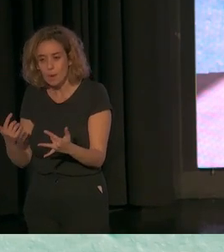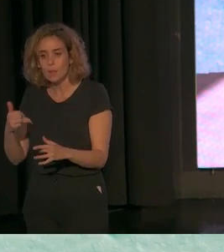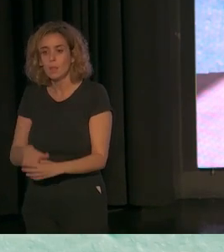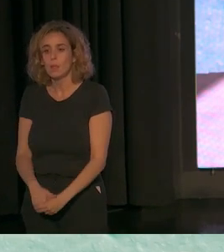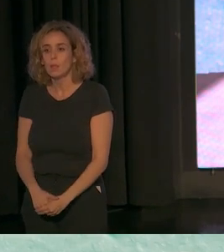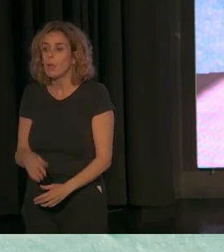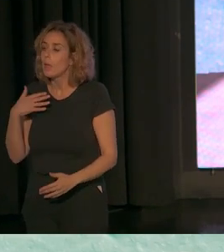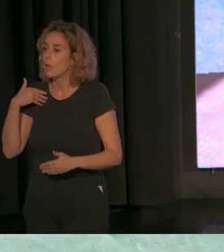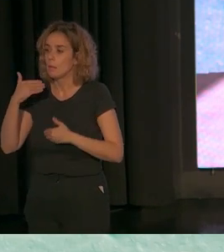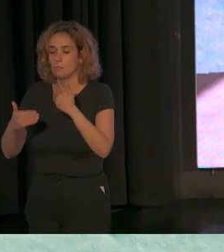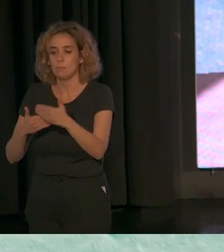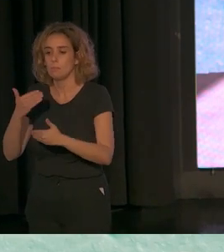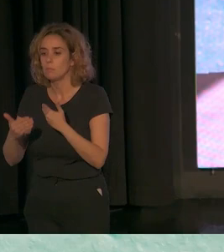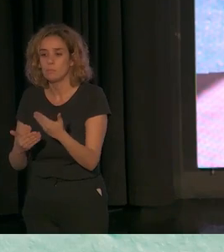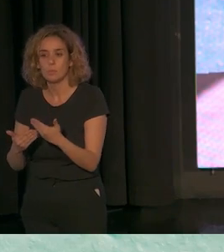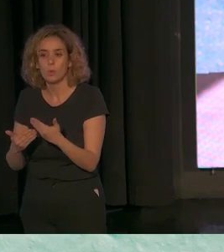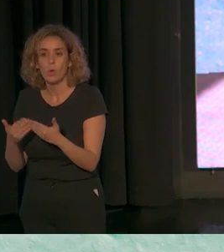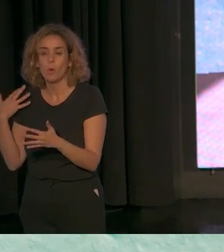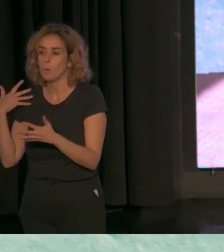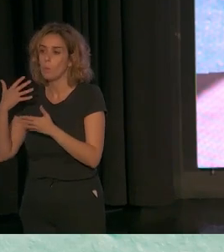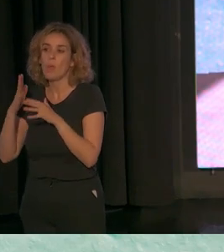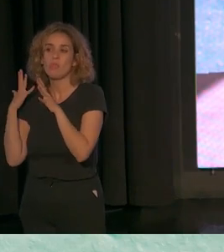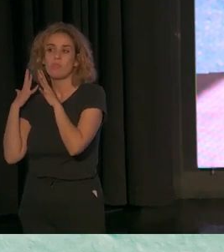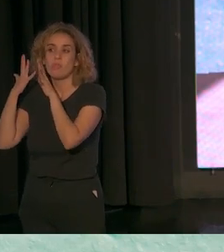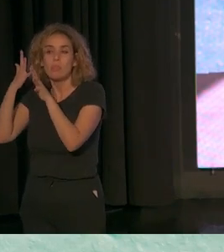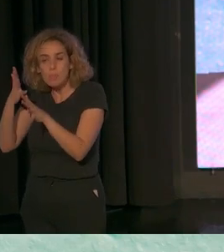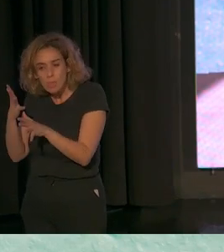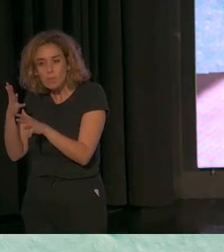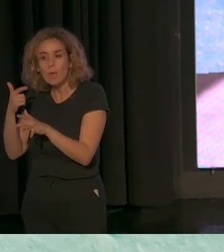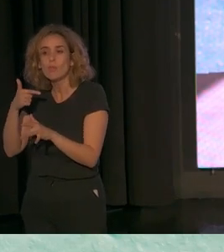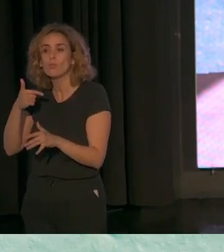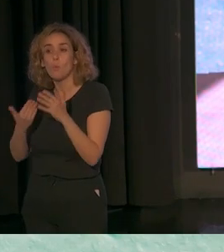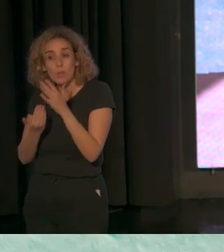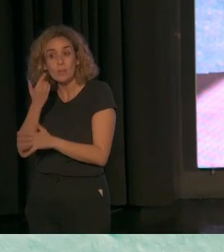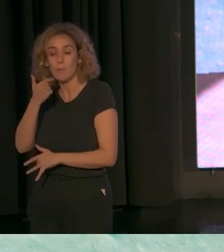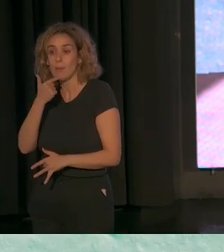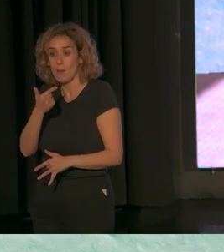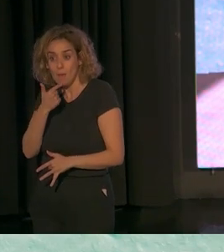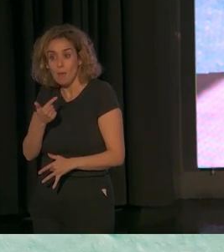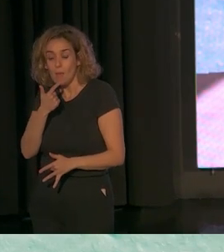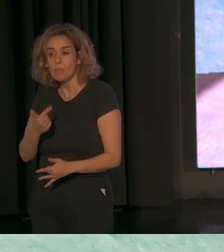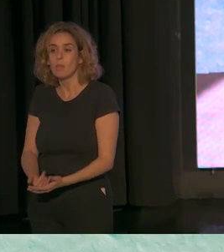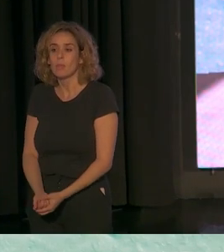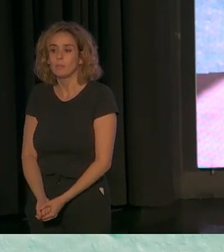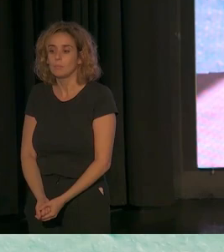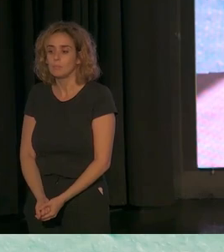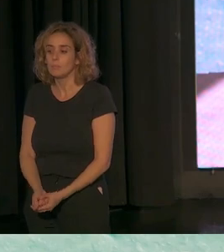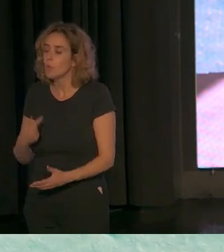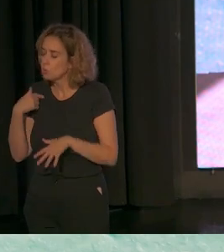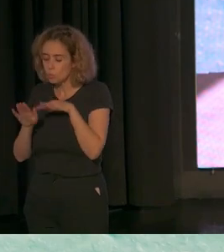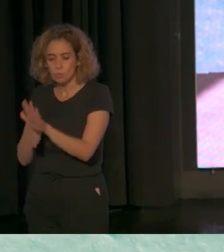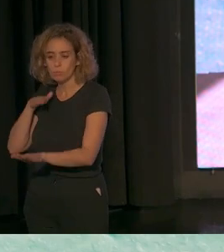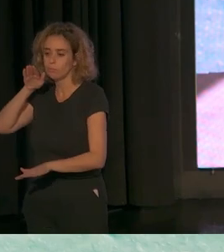en el recorrido en estos últimos diez años, como decía esta mañana Marian Ferrus, hemos